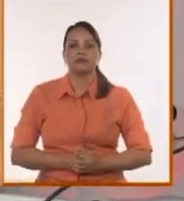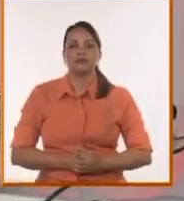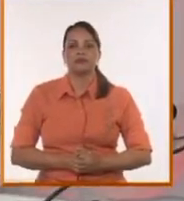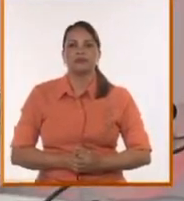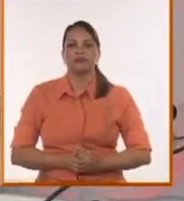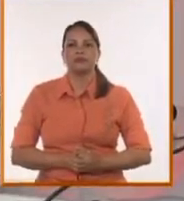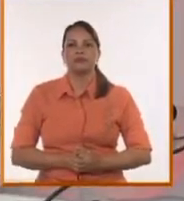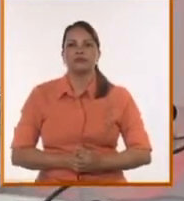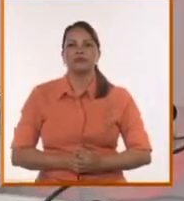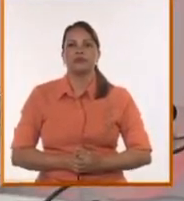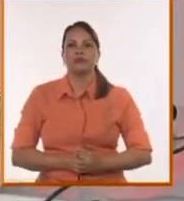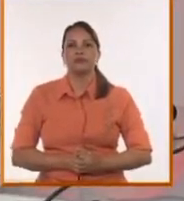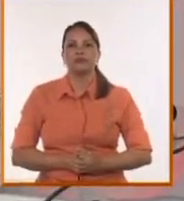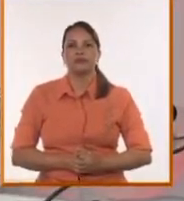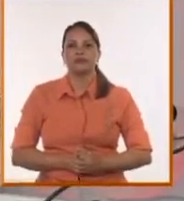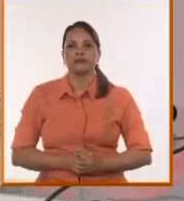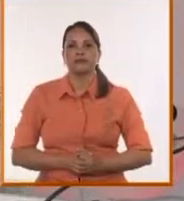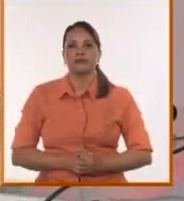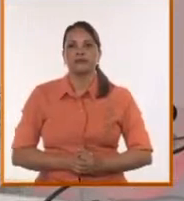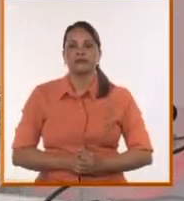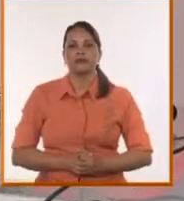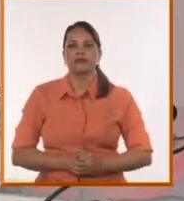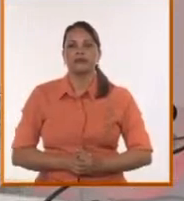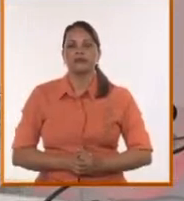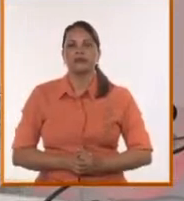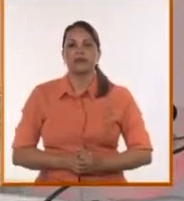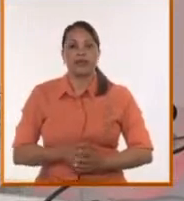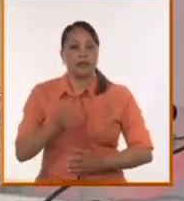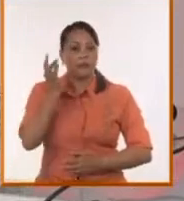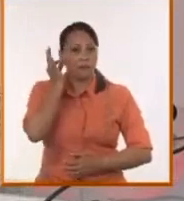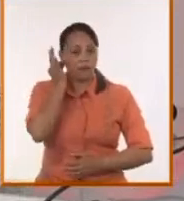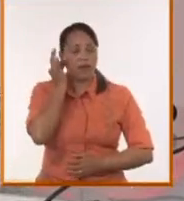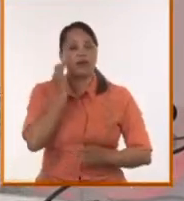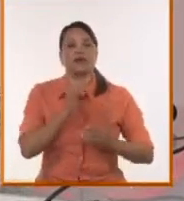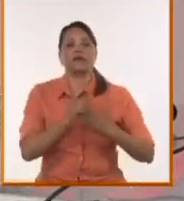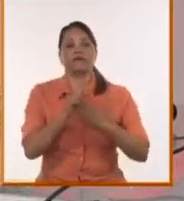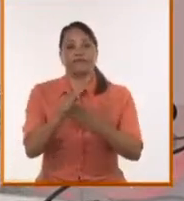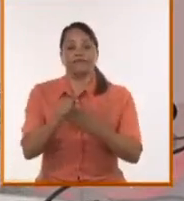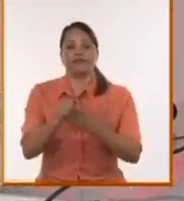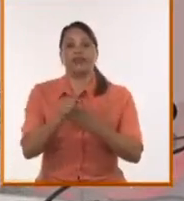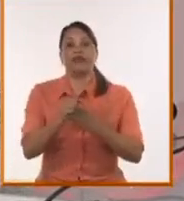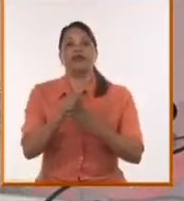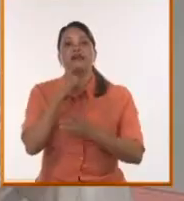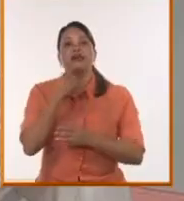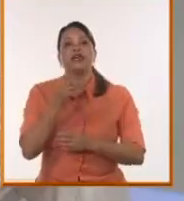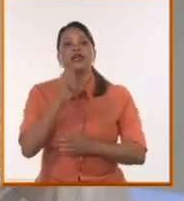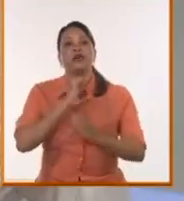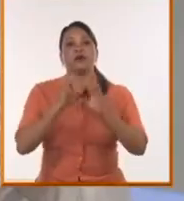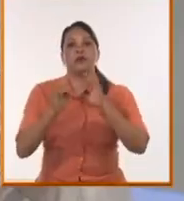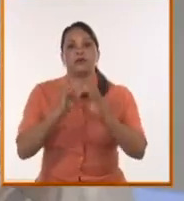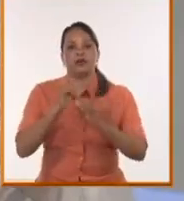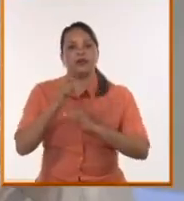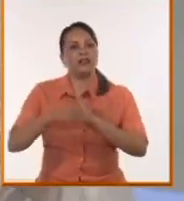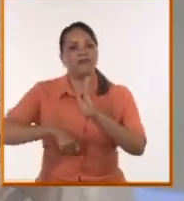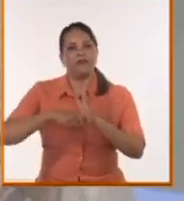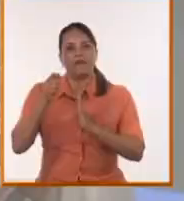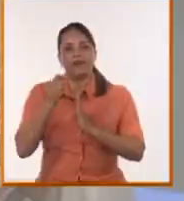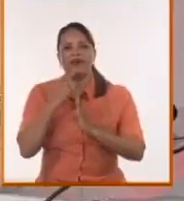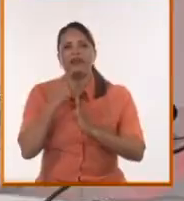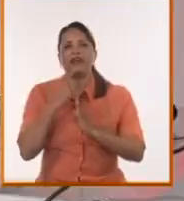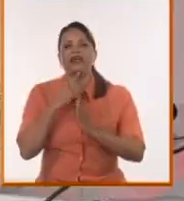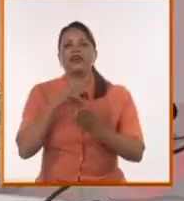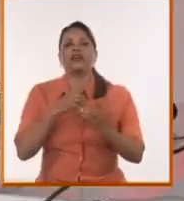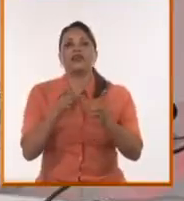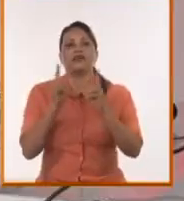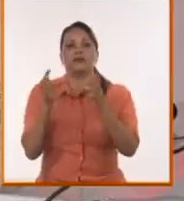Bueno, Gabriela Río de Janeiro, además de líder política y gran comunicadora, es ya una presencia permanente en los coloquios